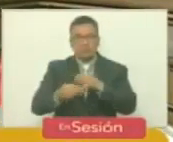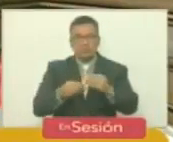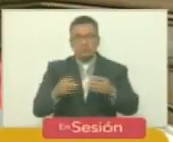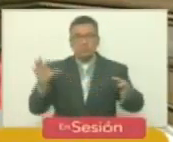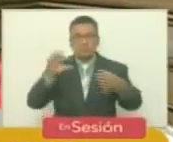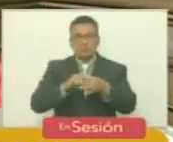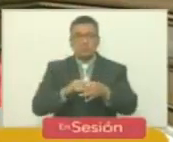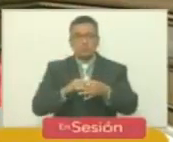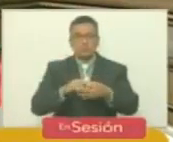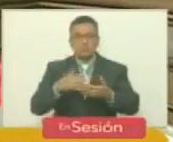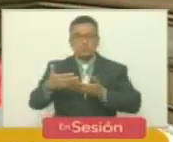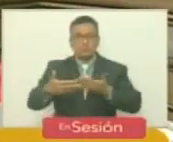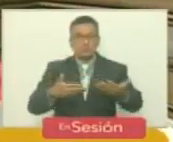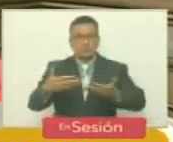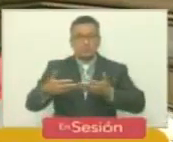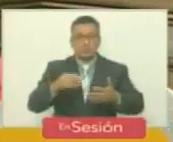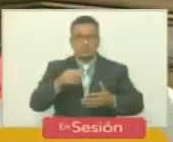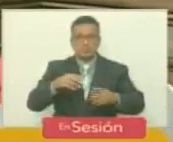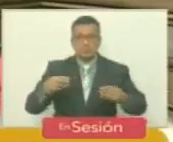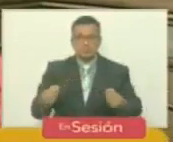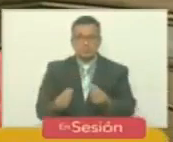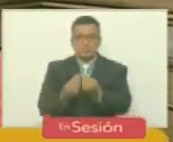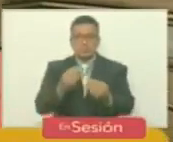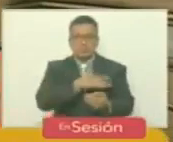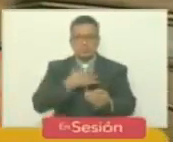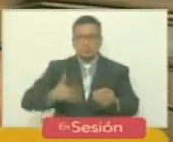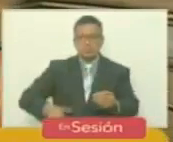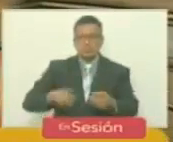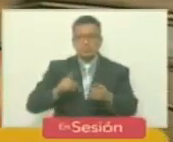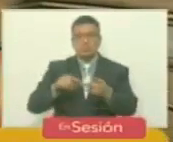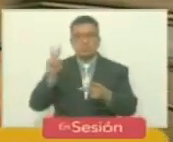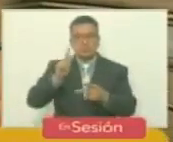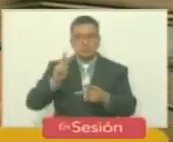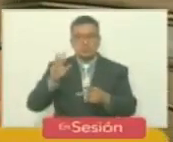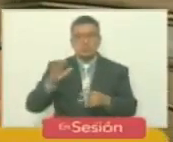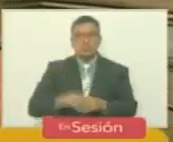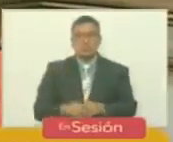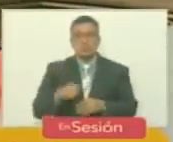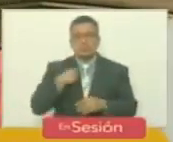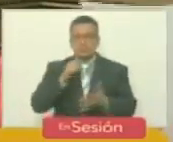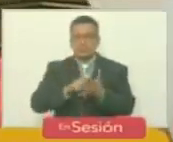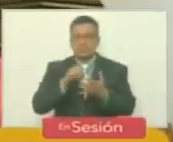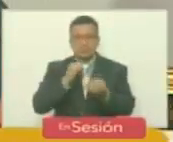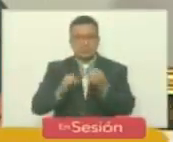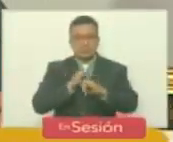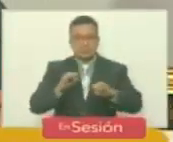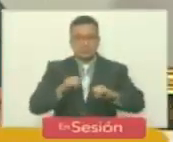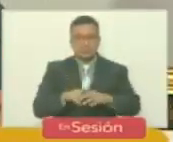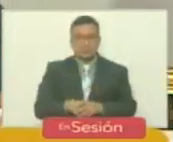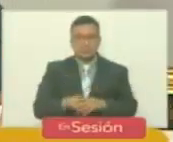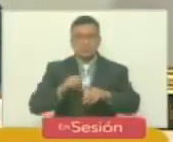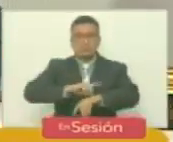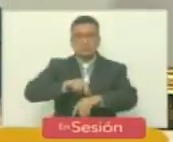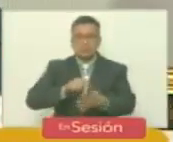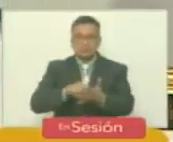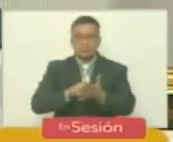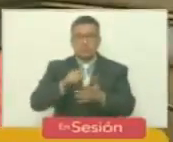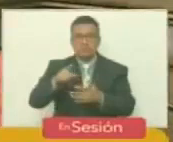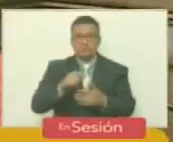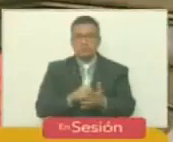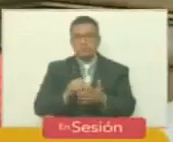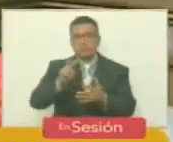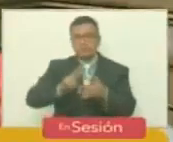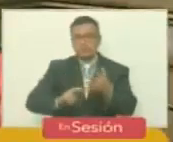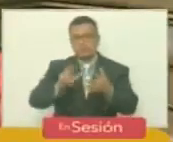relaciones diplomáticas entre China y Venezuela. Es todo este punto, señor presidente. En cuenta. Siguiente punto. Punto